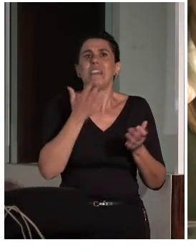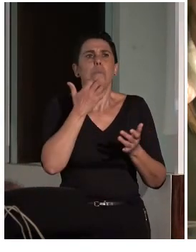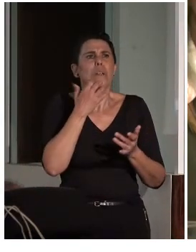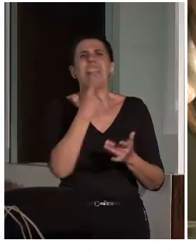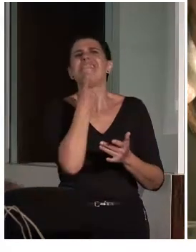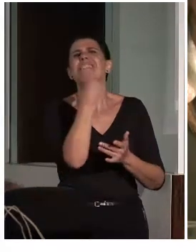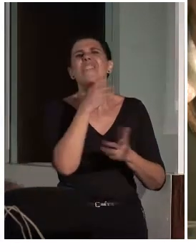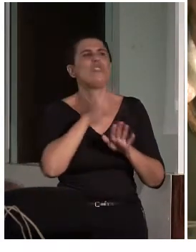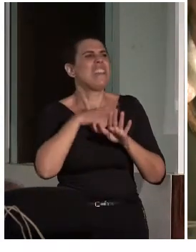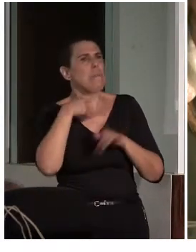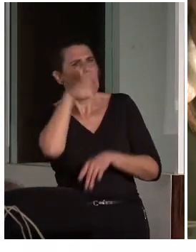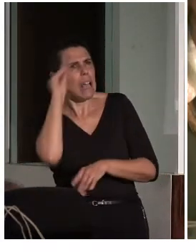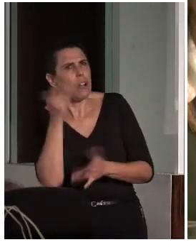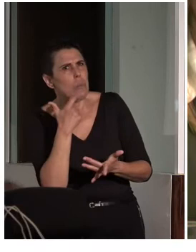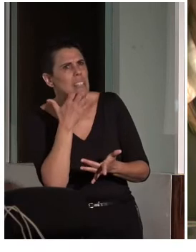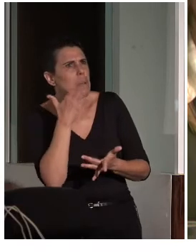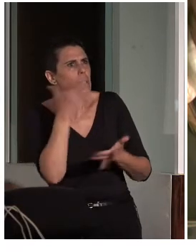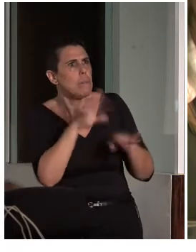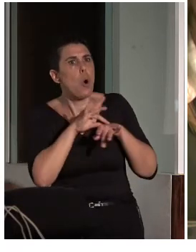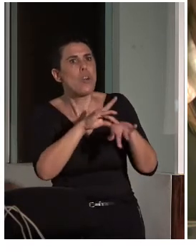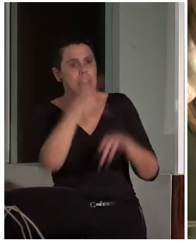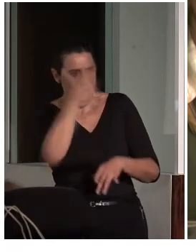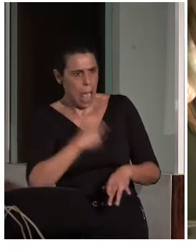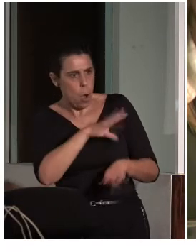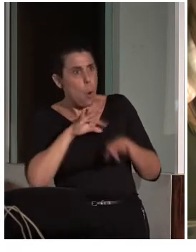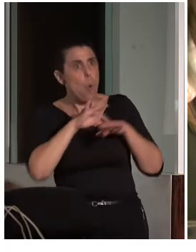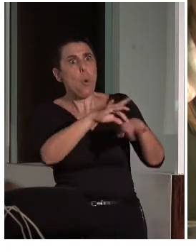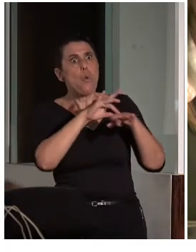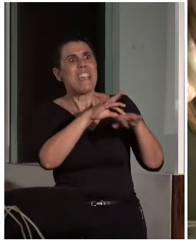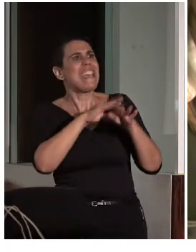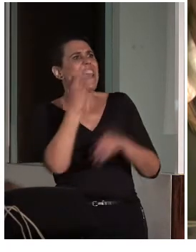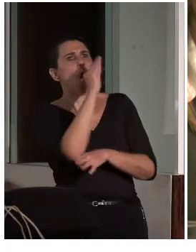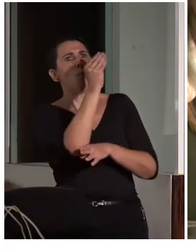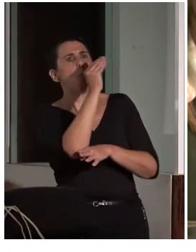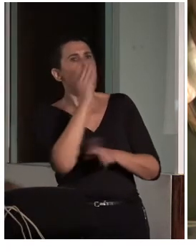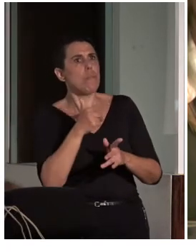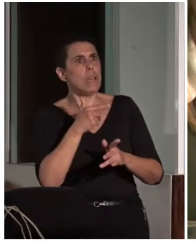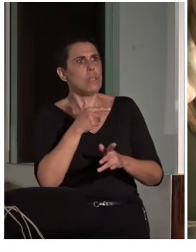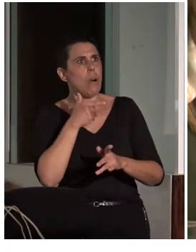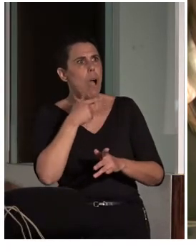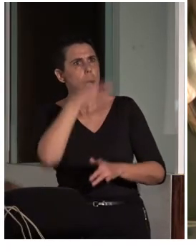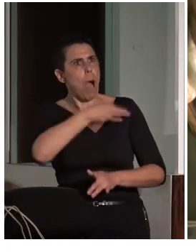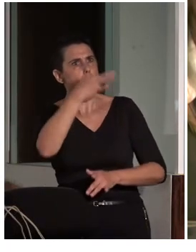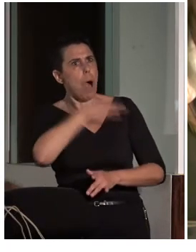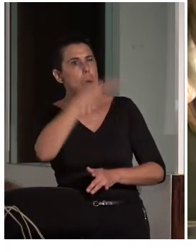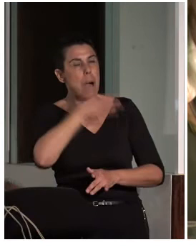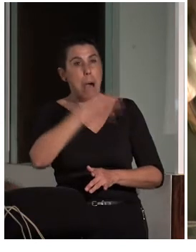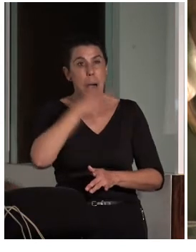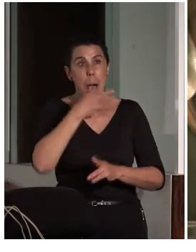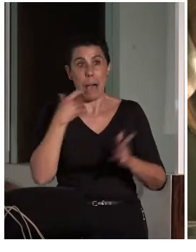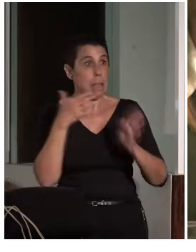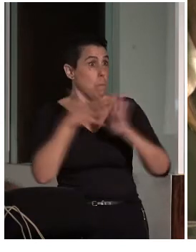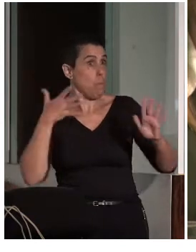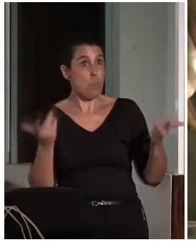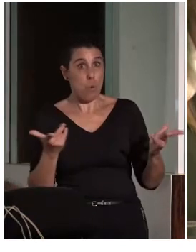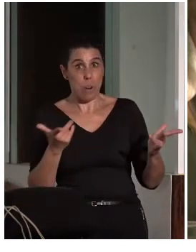guía de un monumento que habla con bastante rapidez porque habla para todo el mundo o para la mayoría en este